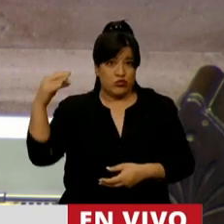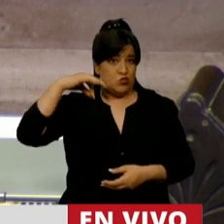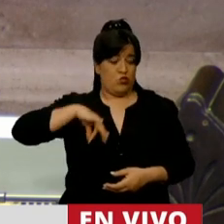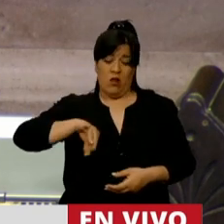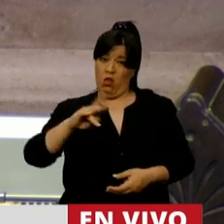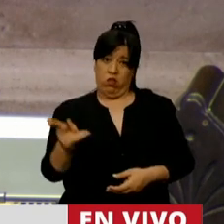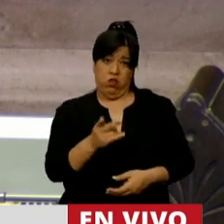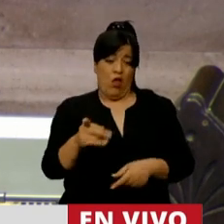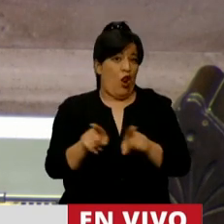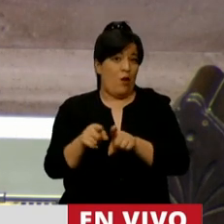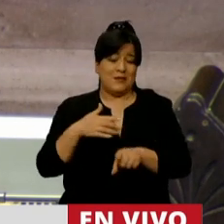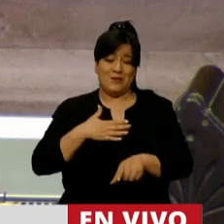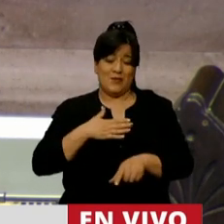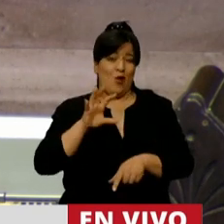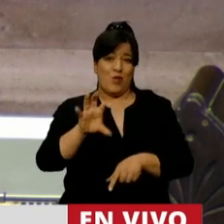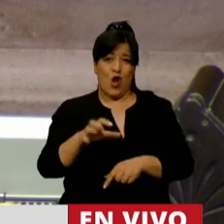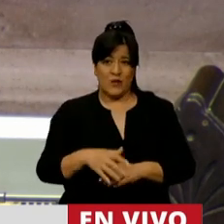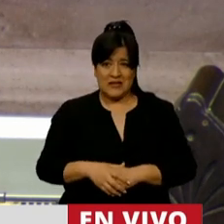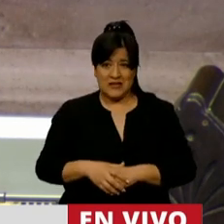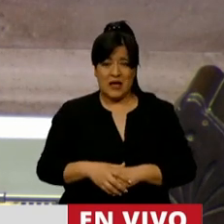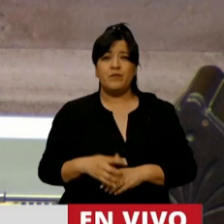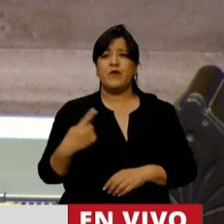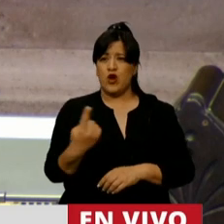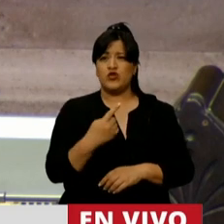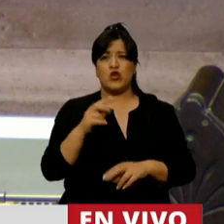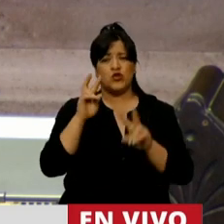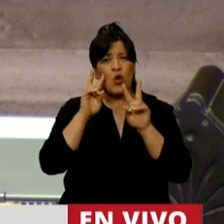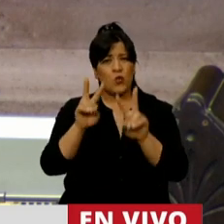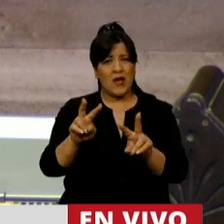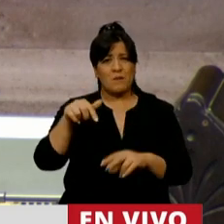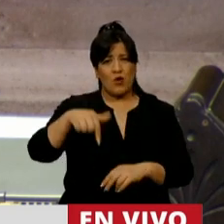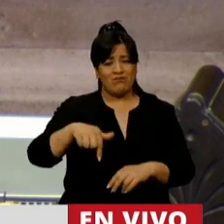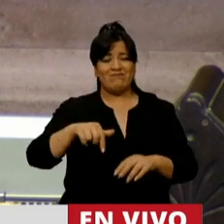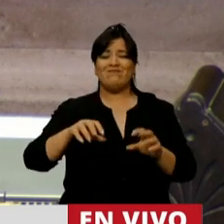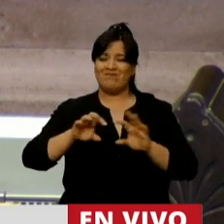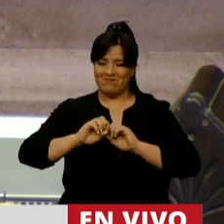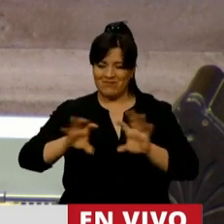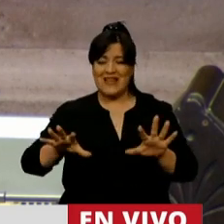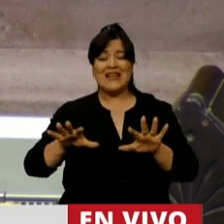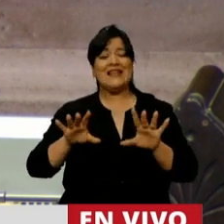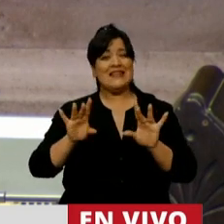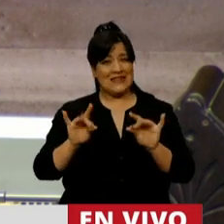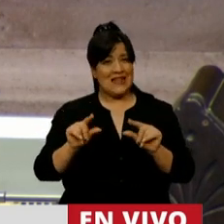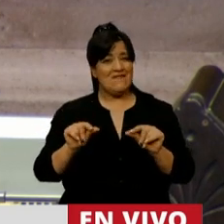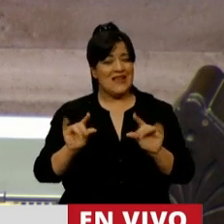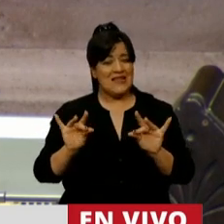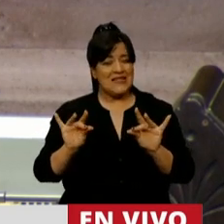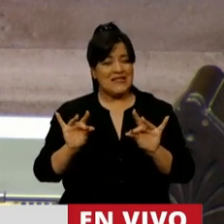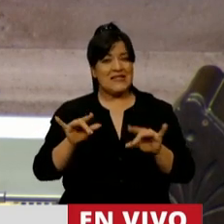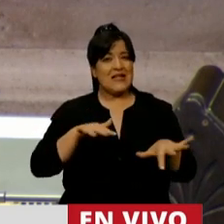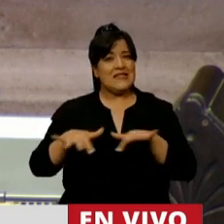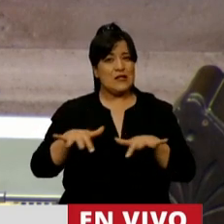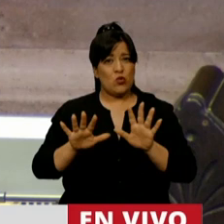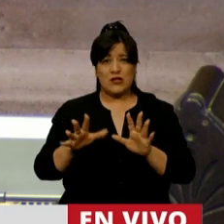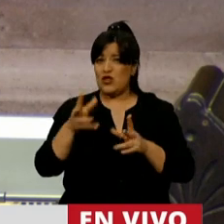en mi provincia. Pudimos ver en esta trágica y dura situación la peor cara